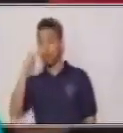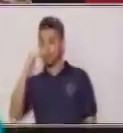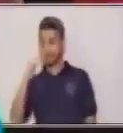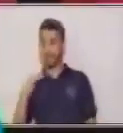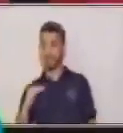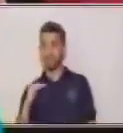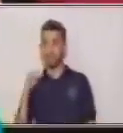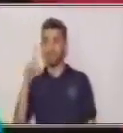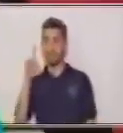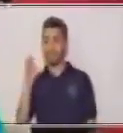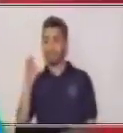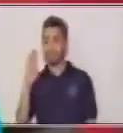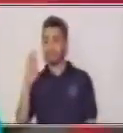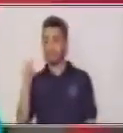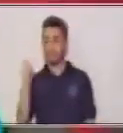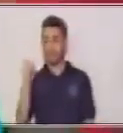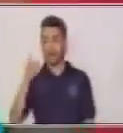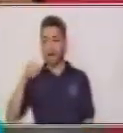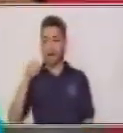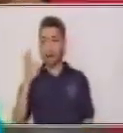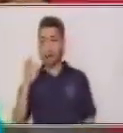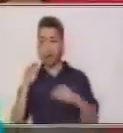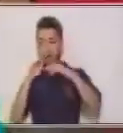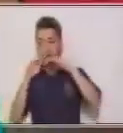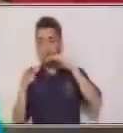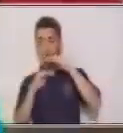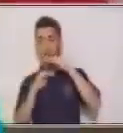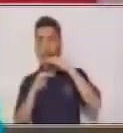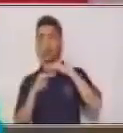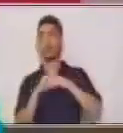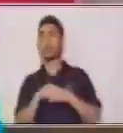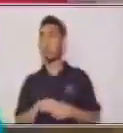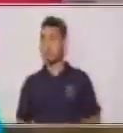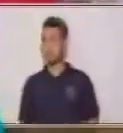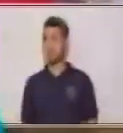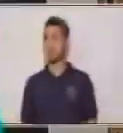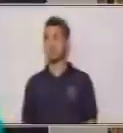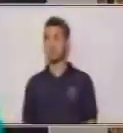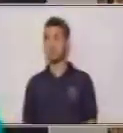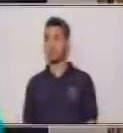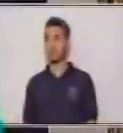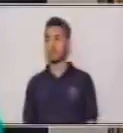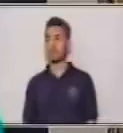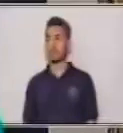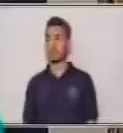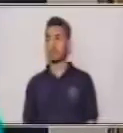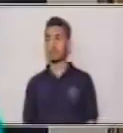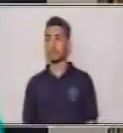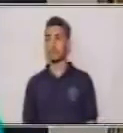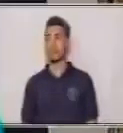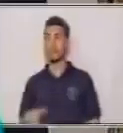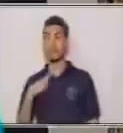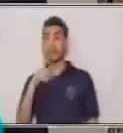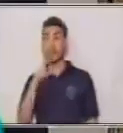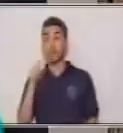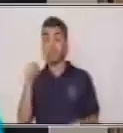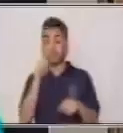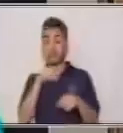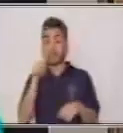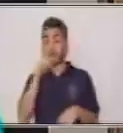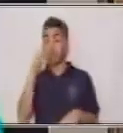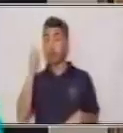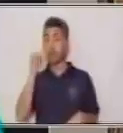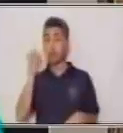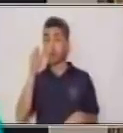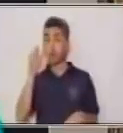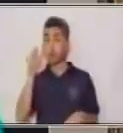Corresponde a este. Hay un círculo azul adentro del cuadro y uno